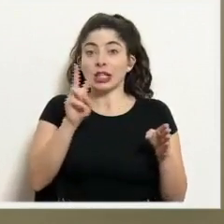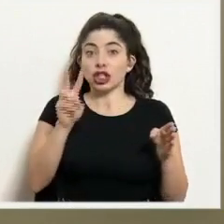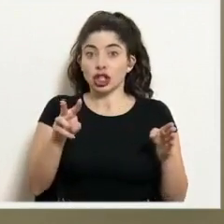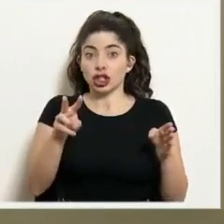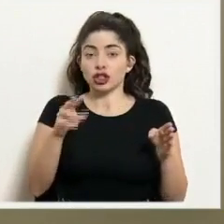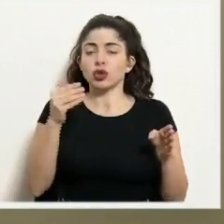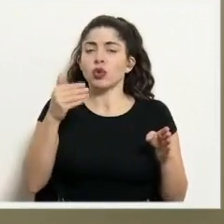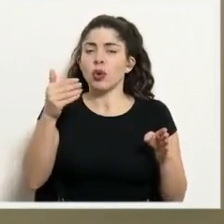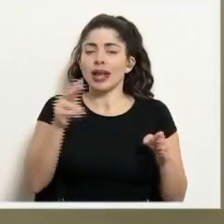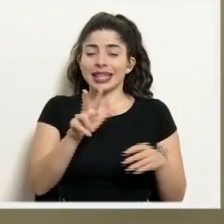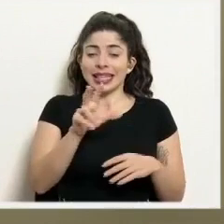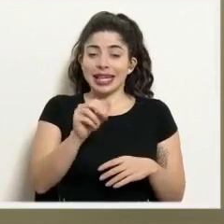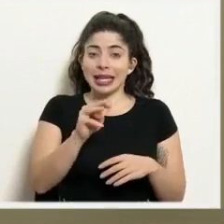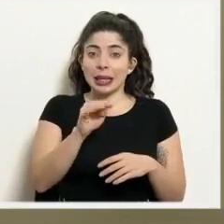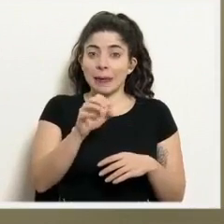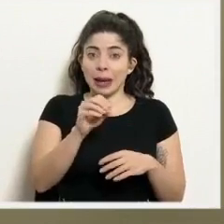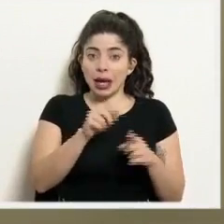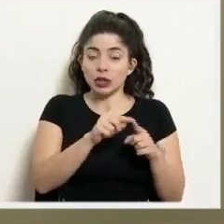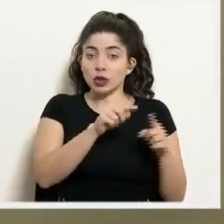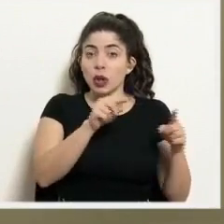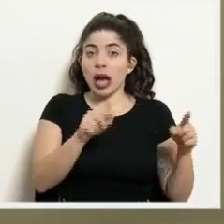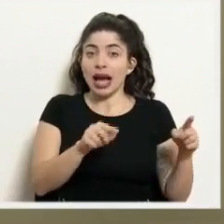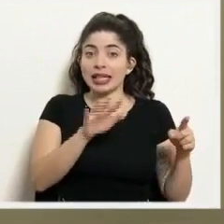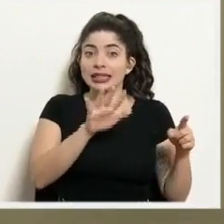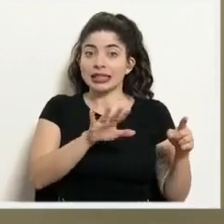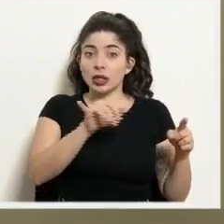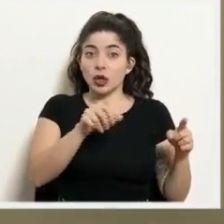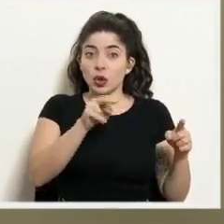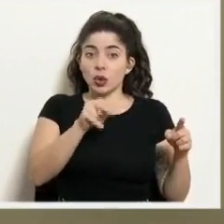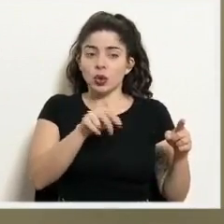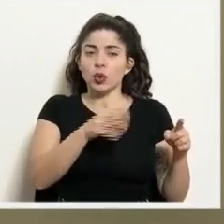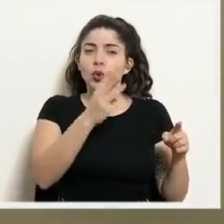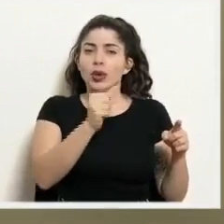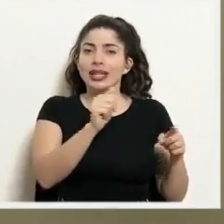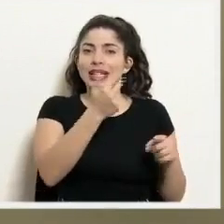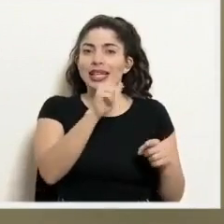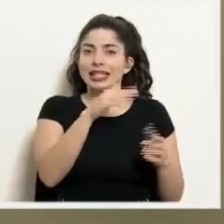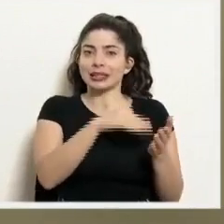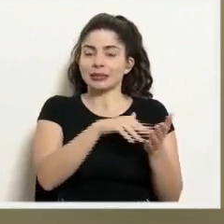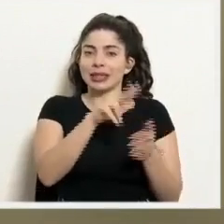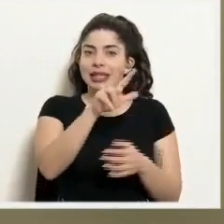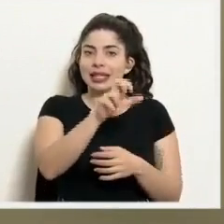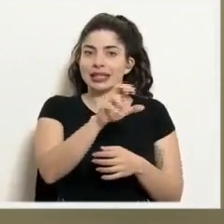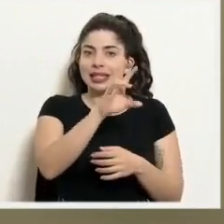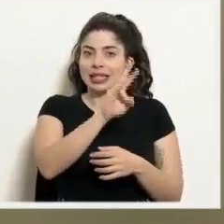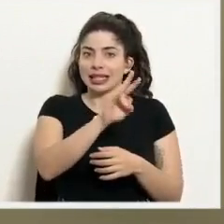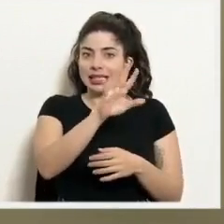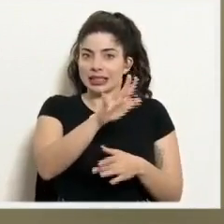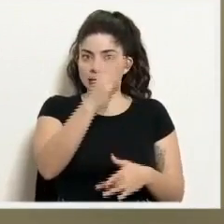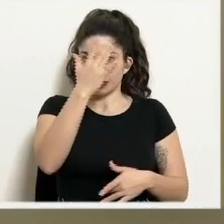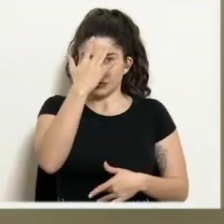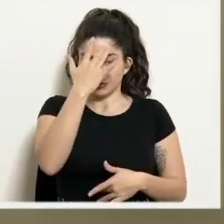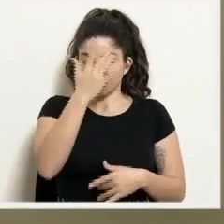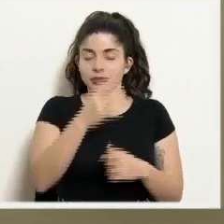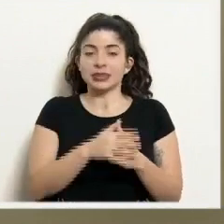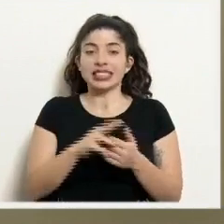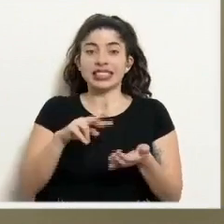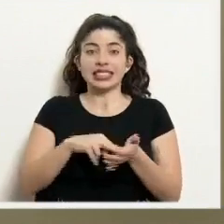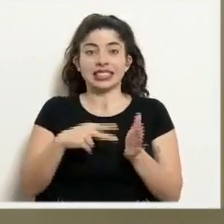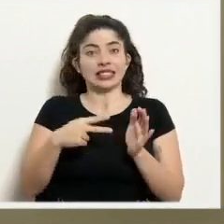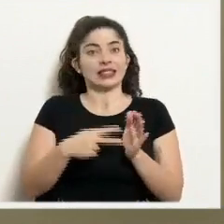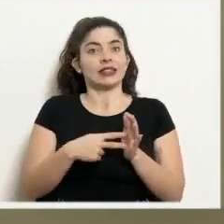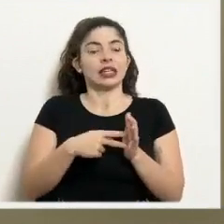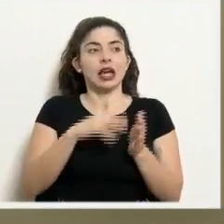que abarcó del 30 de mayo al 5 de junio, contabilizó 13.375 casos. Esto